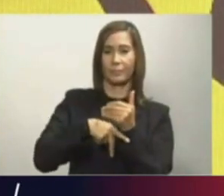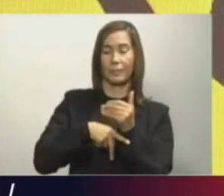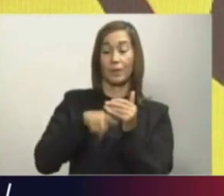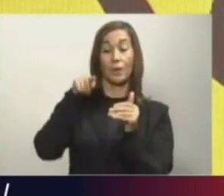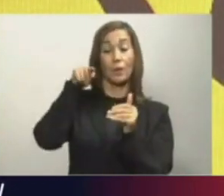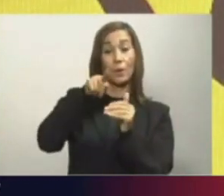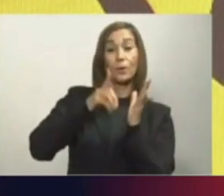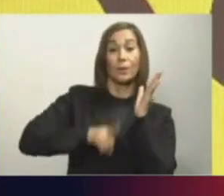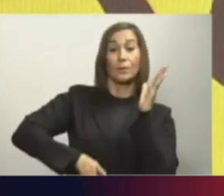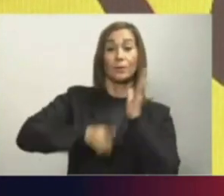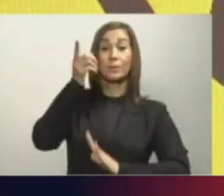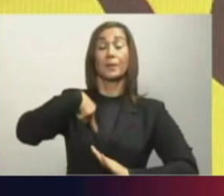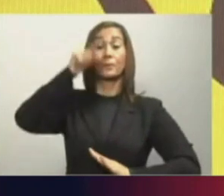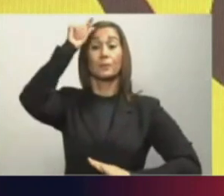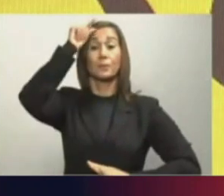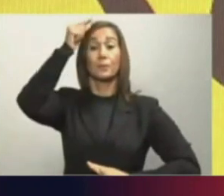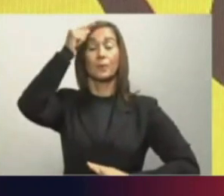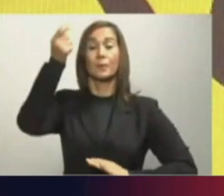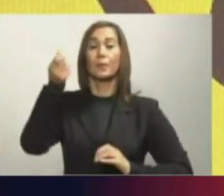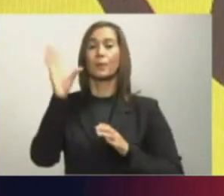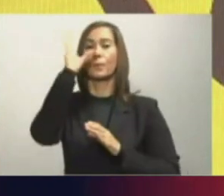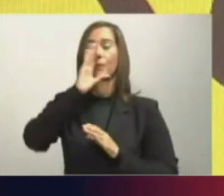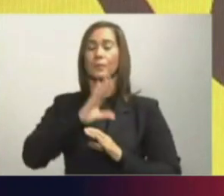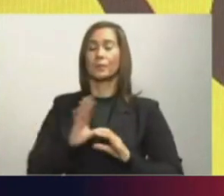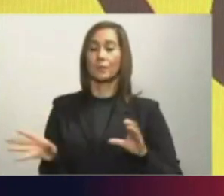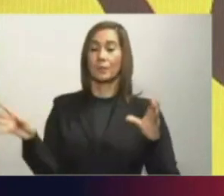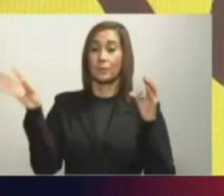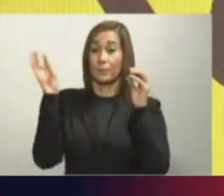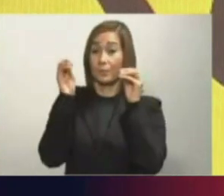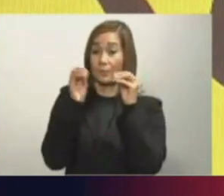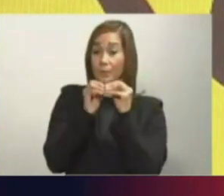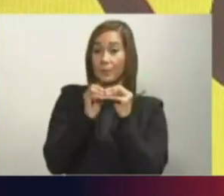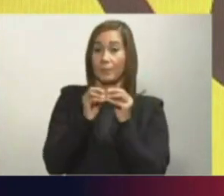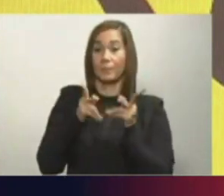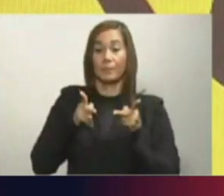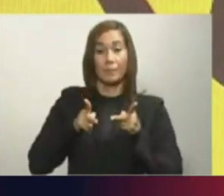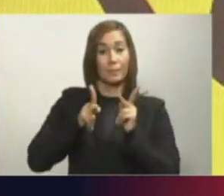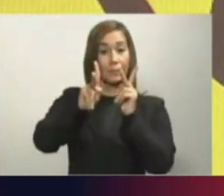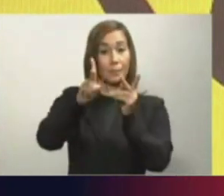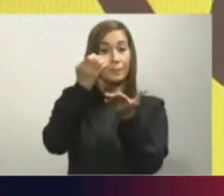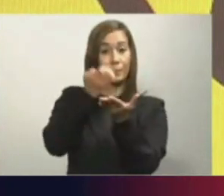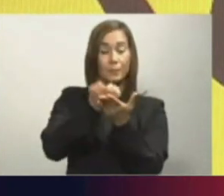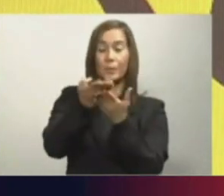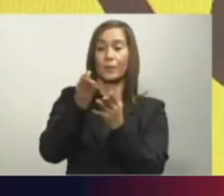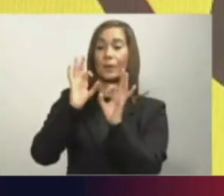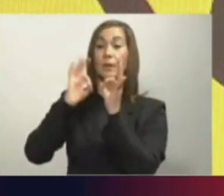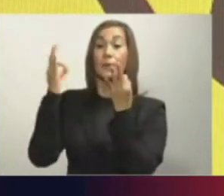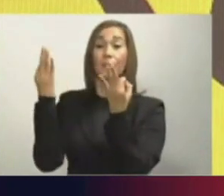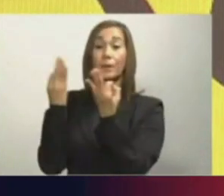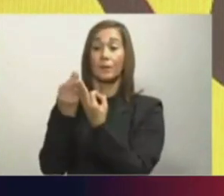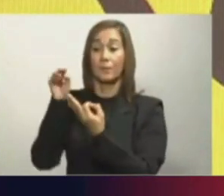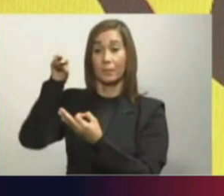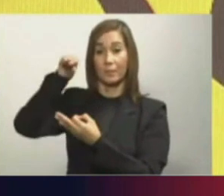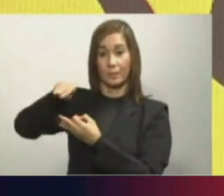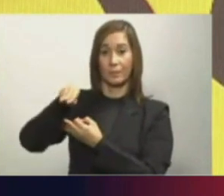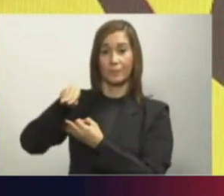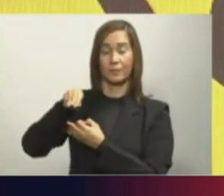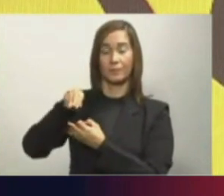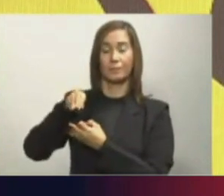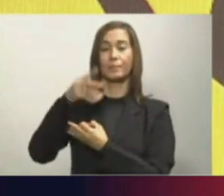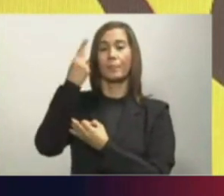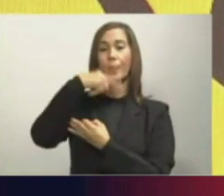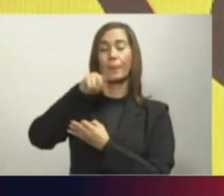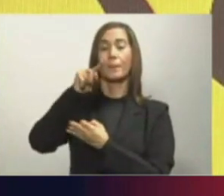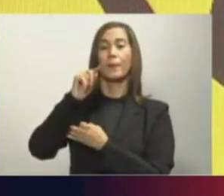nuestro gobierno busca construir capacidades y oportunidades económicas para las familias y sus miembros, a fin de